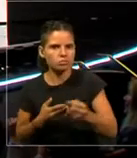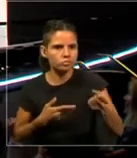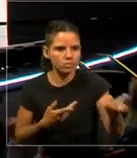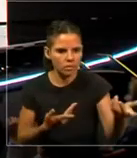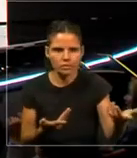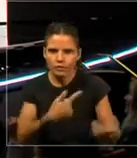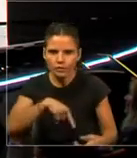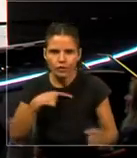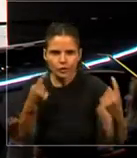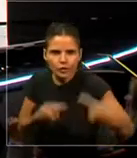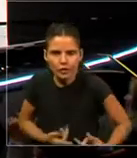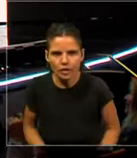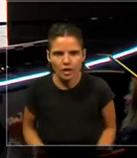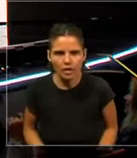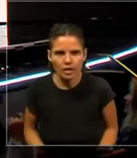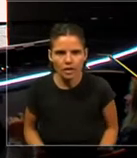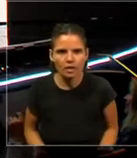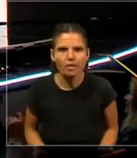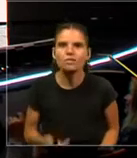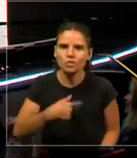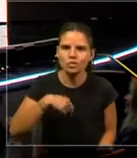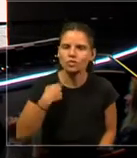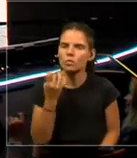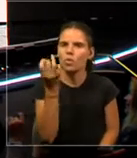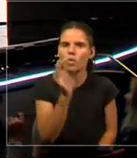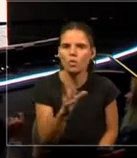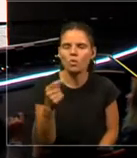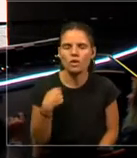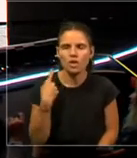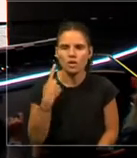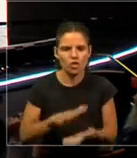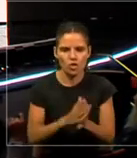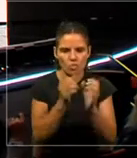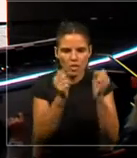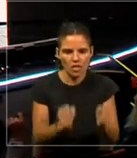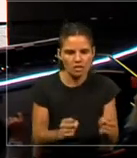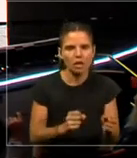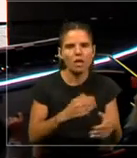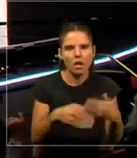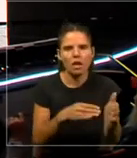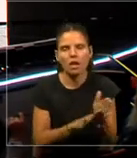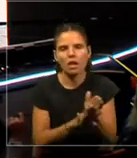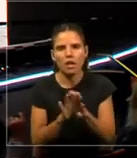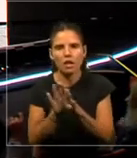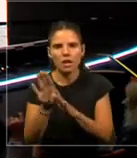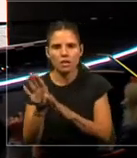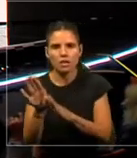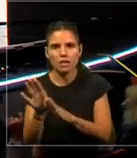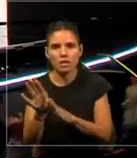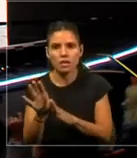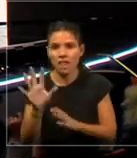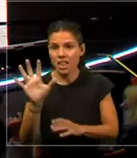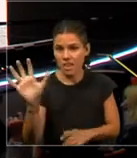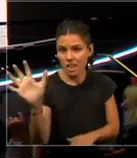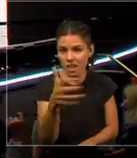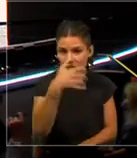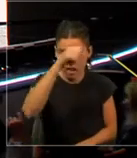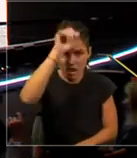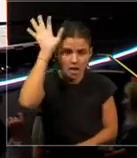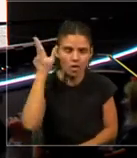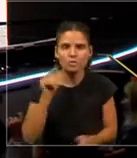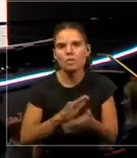que cambió sus capacidades de destrucción. El león tiene la misma capacidad que hace 20.000 años. No le crecieron las